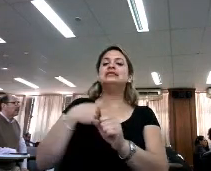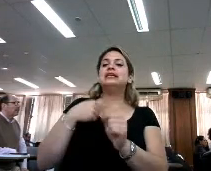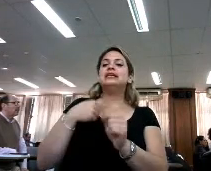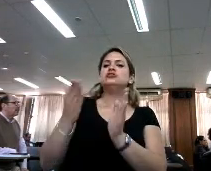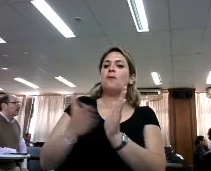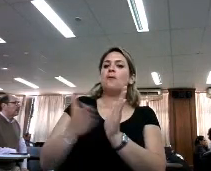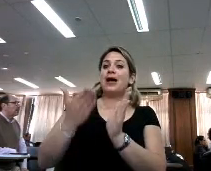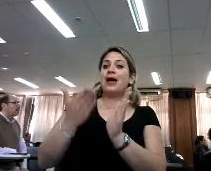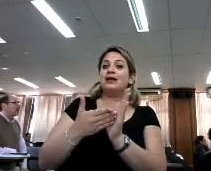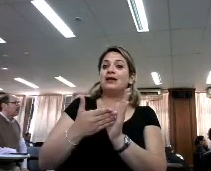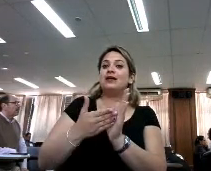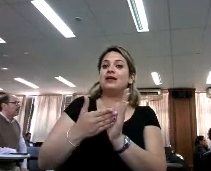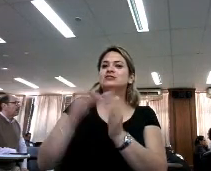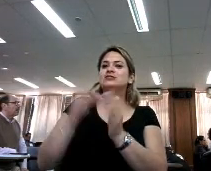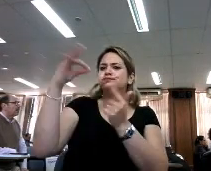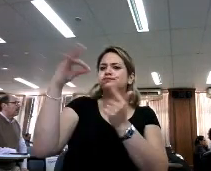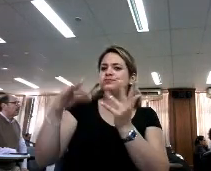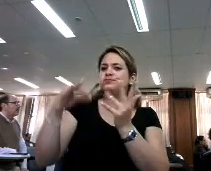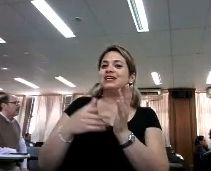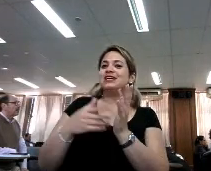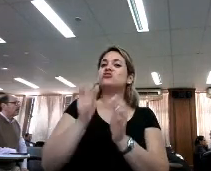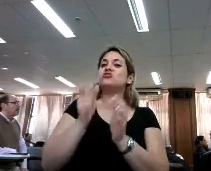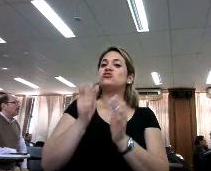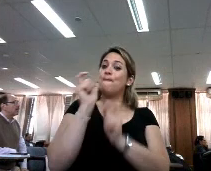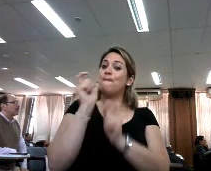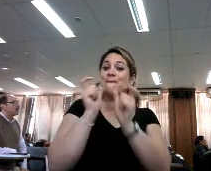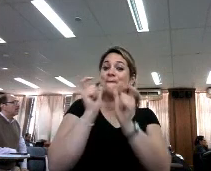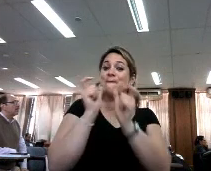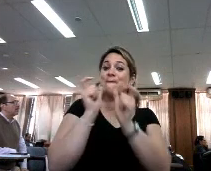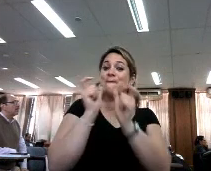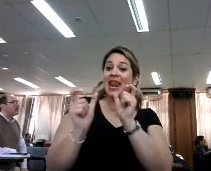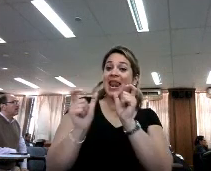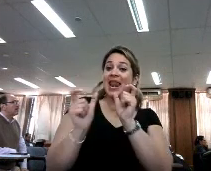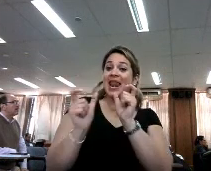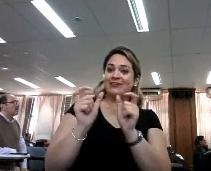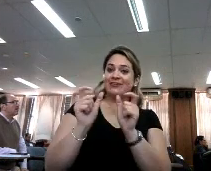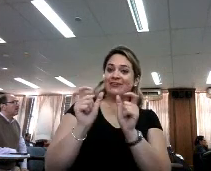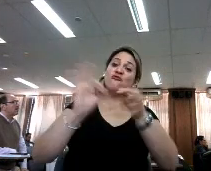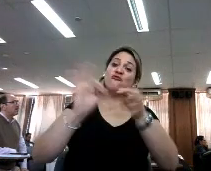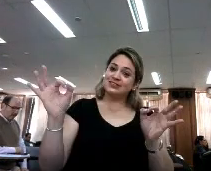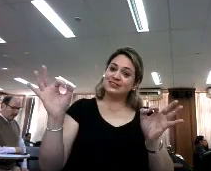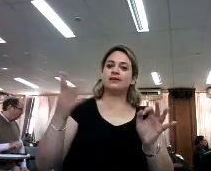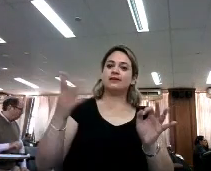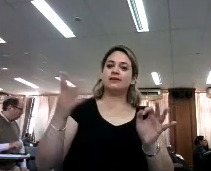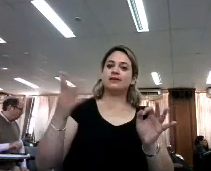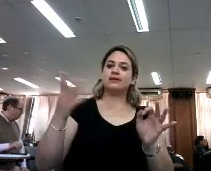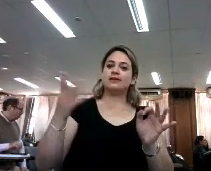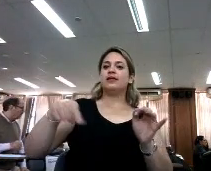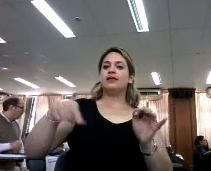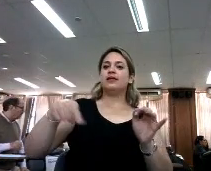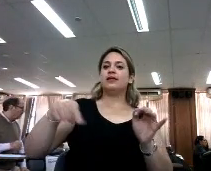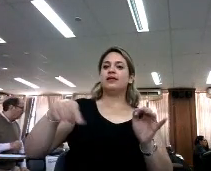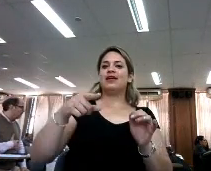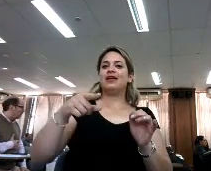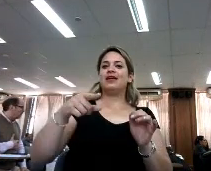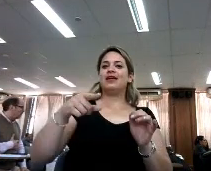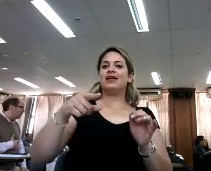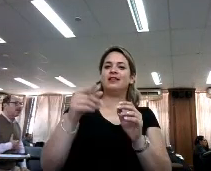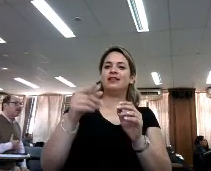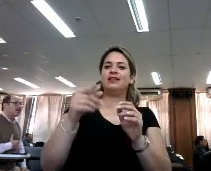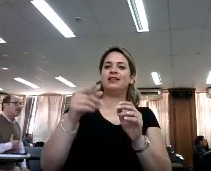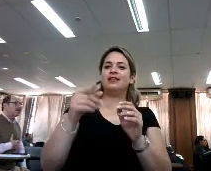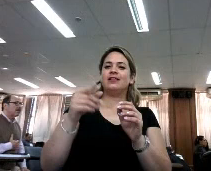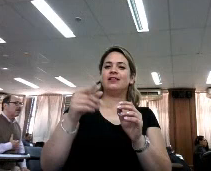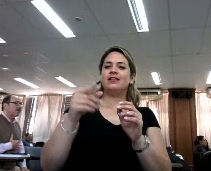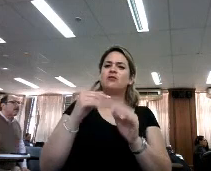Las Topic Pages son estas palabras o frases que quienes utilizan ScienceDirect de manera regular ya saben qué son.